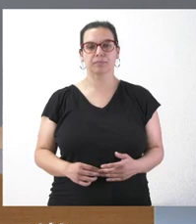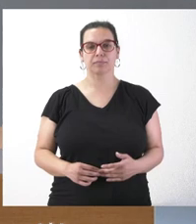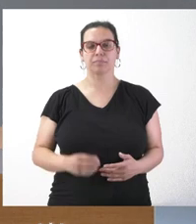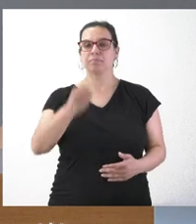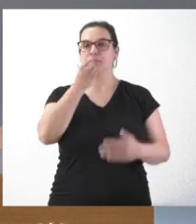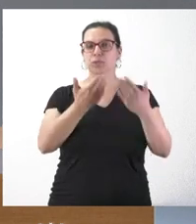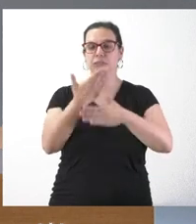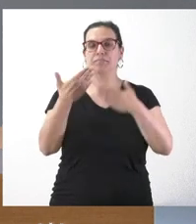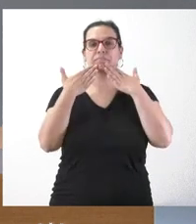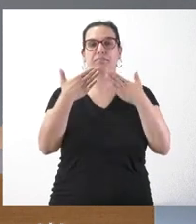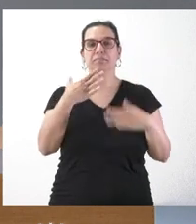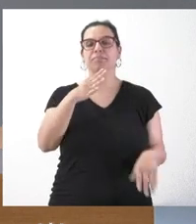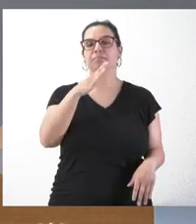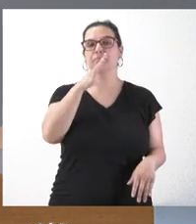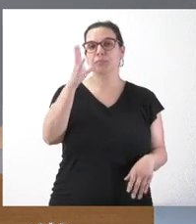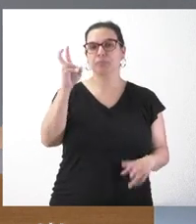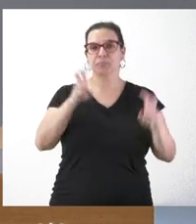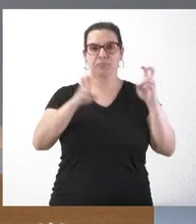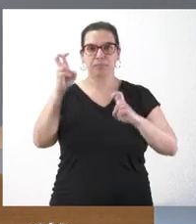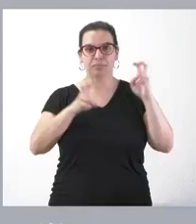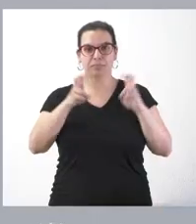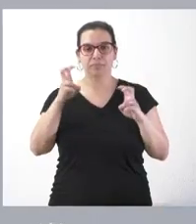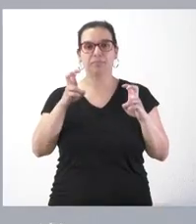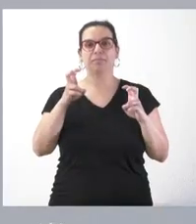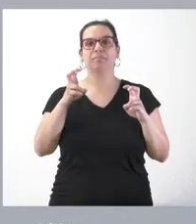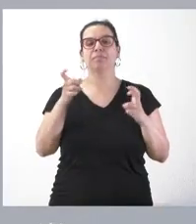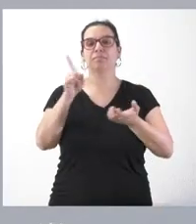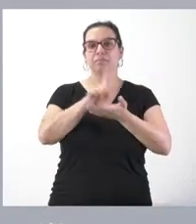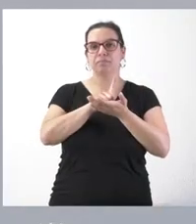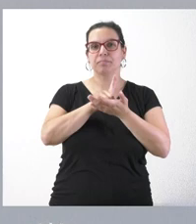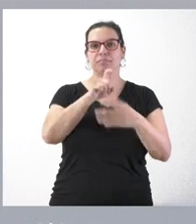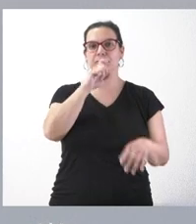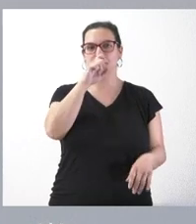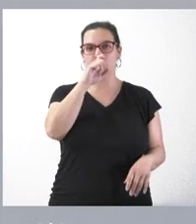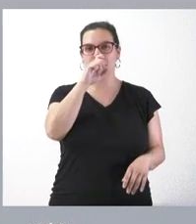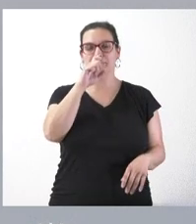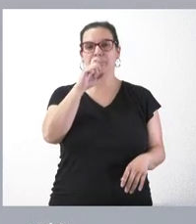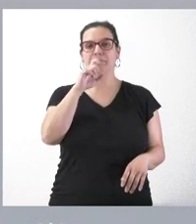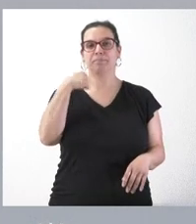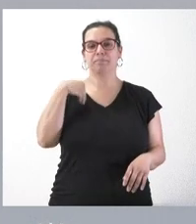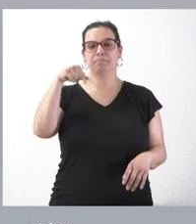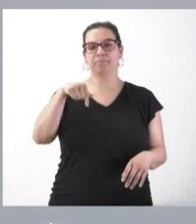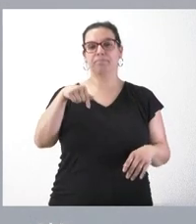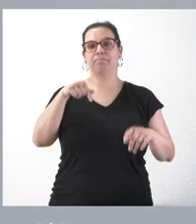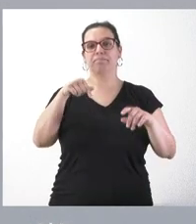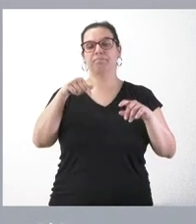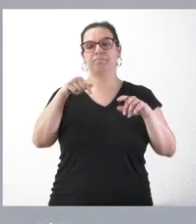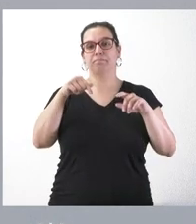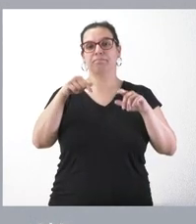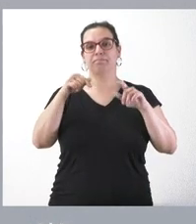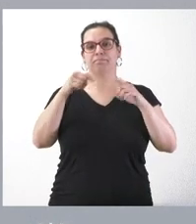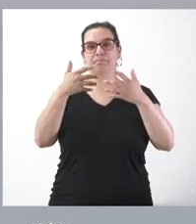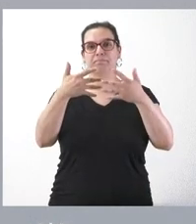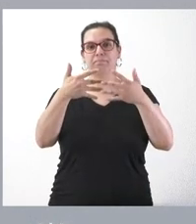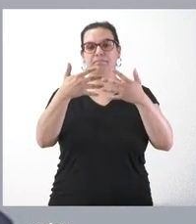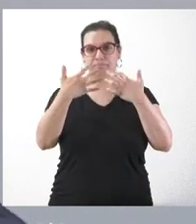Gracias y gracias por su presencia, una vez más, en la sesión de esta comparecencia